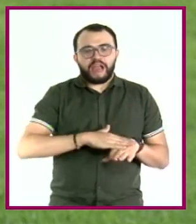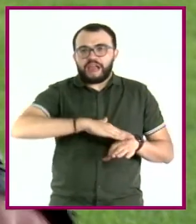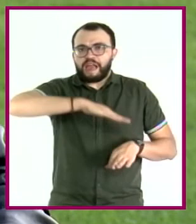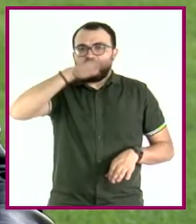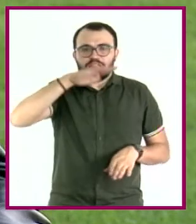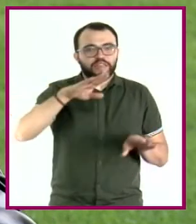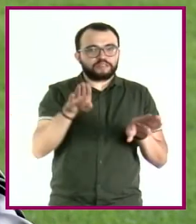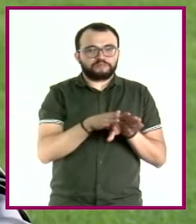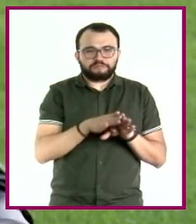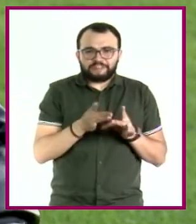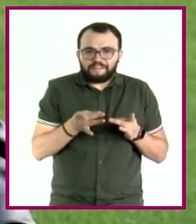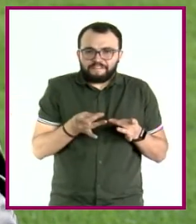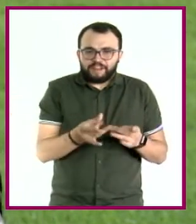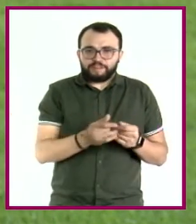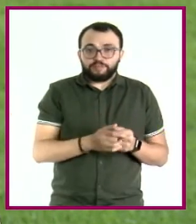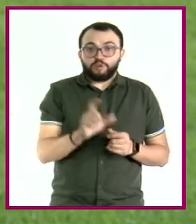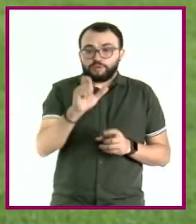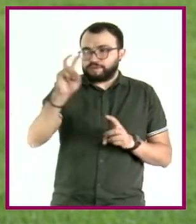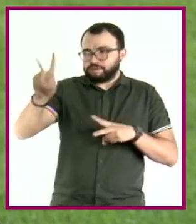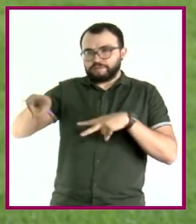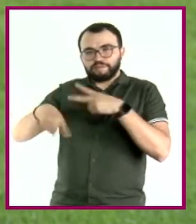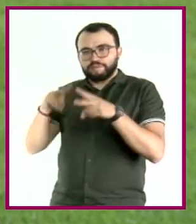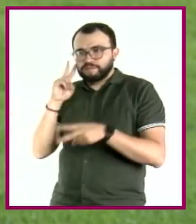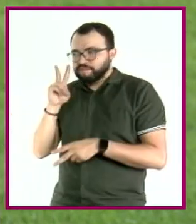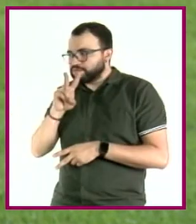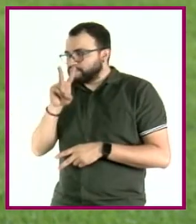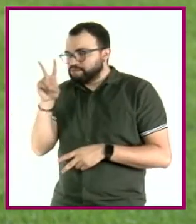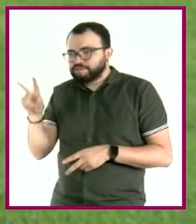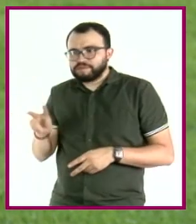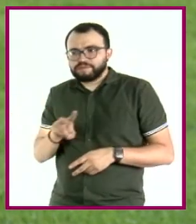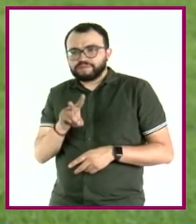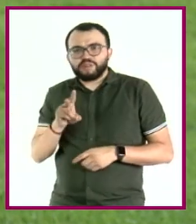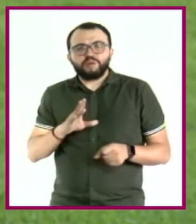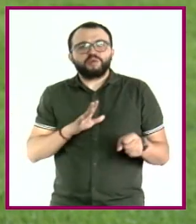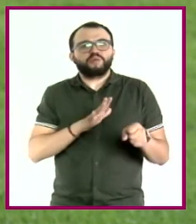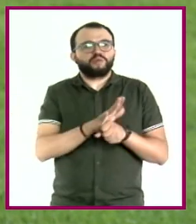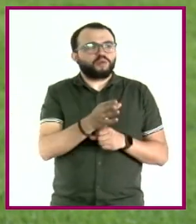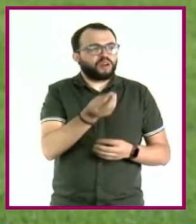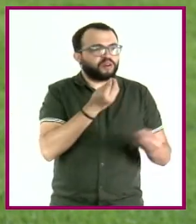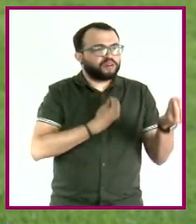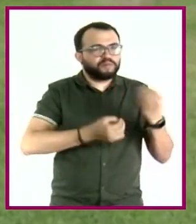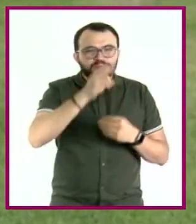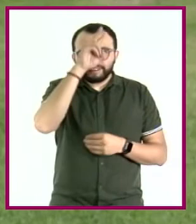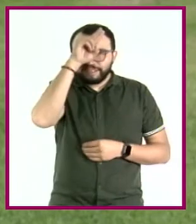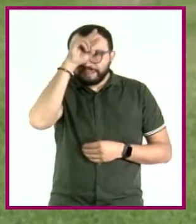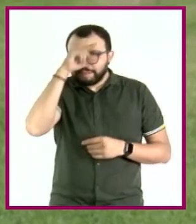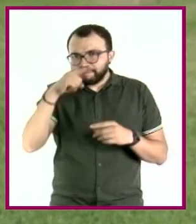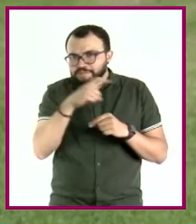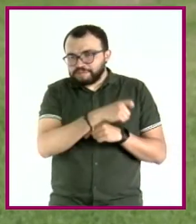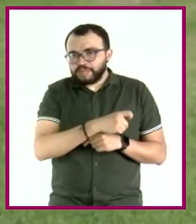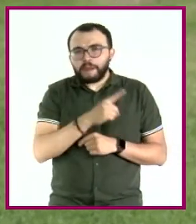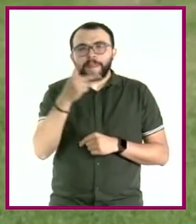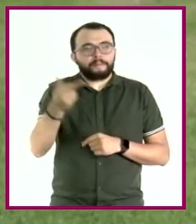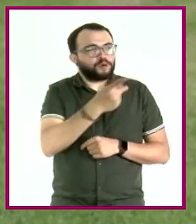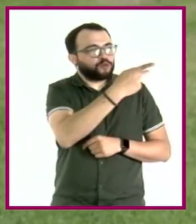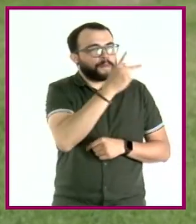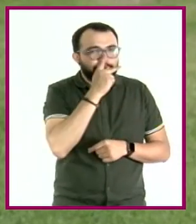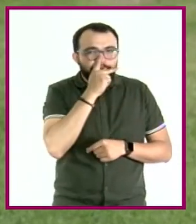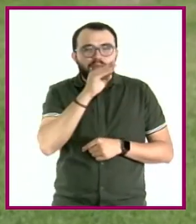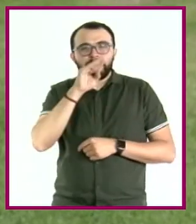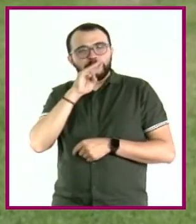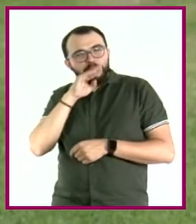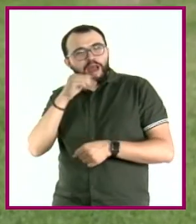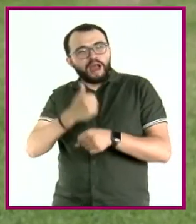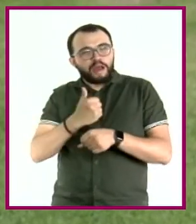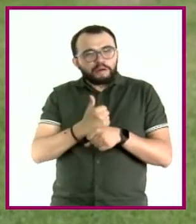próxima vez que vayas a un mercado, Miro pregunta qué insectos comestibles son los más típicos de tu localidad. Pregúntale a tus padres o a tus abuelos